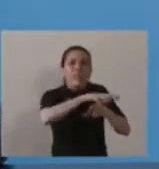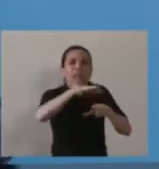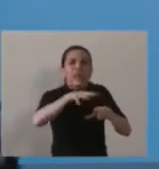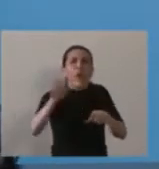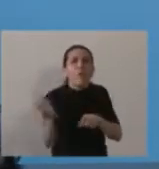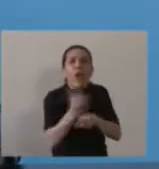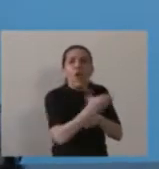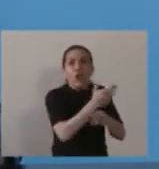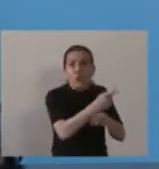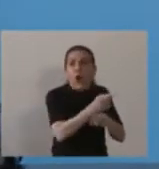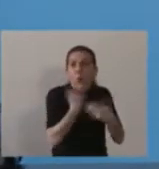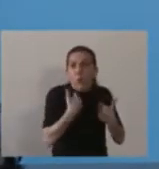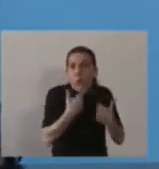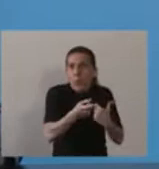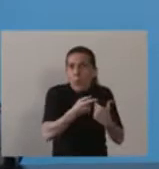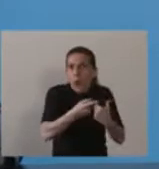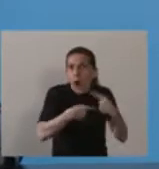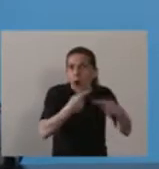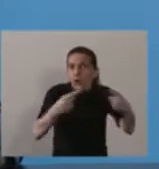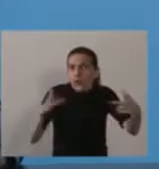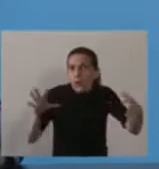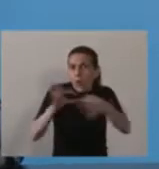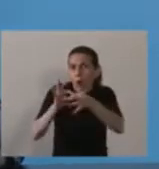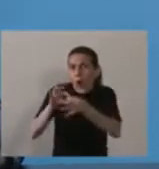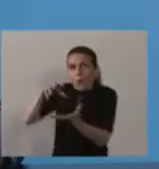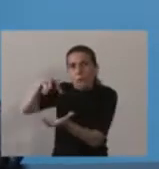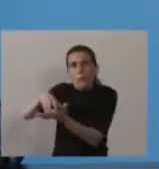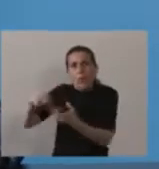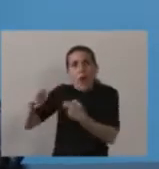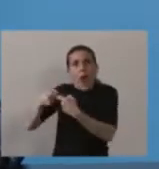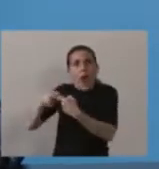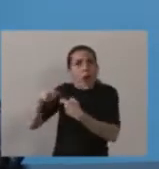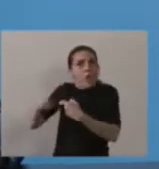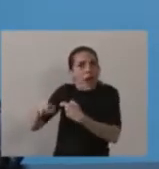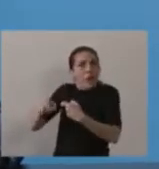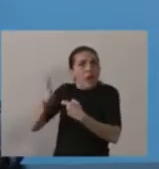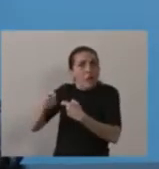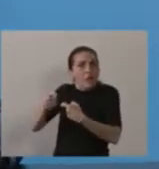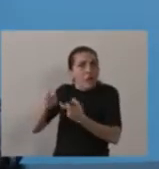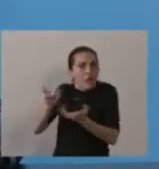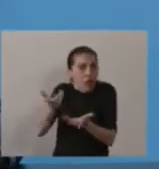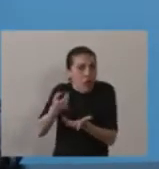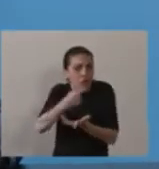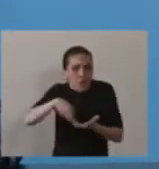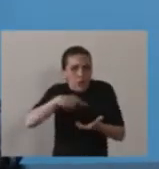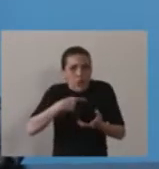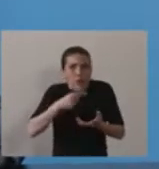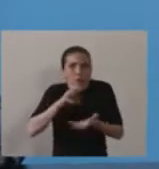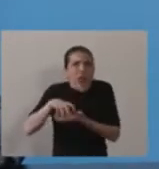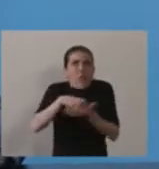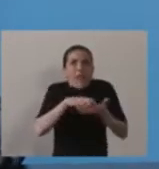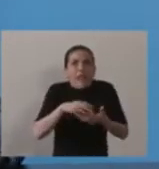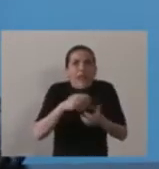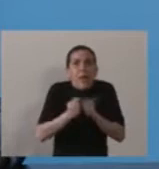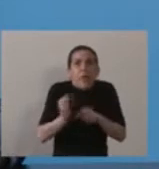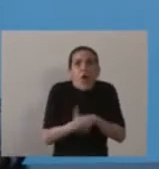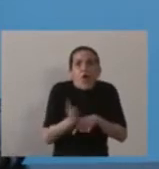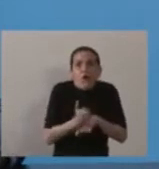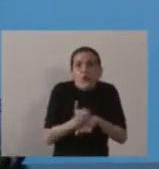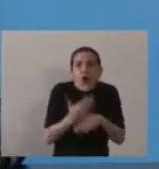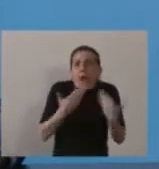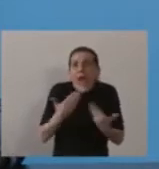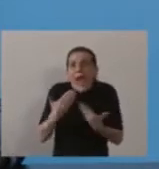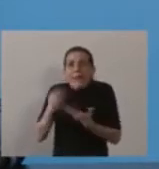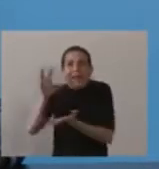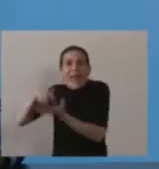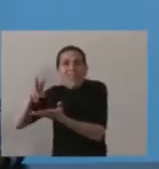puedan seguir contando con una empresa a quien venderle lo que ellos producen y que la Argentina pueda seguir manteniendo